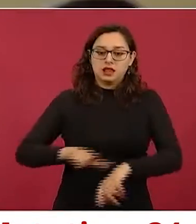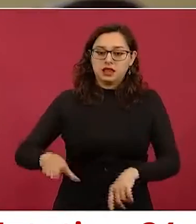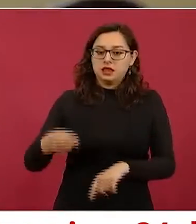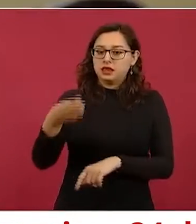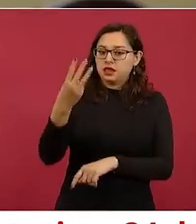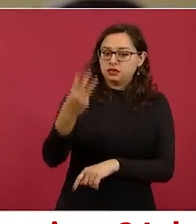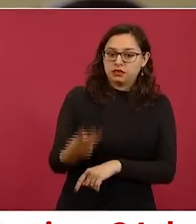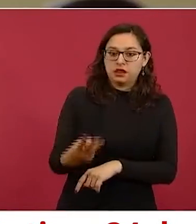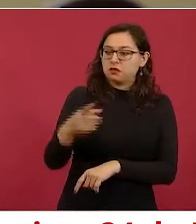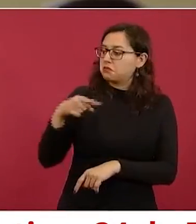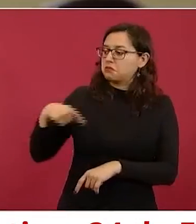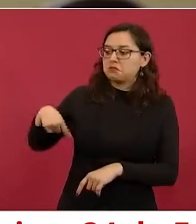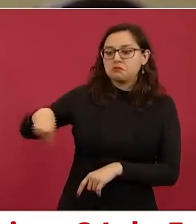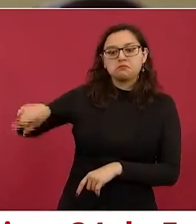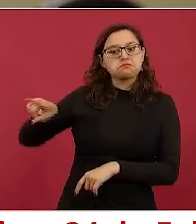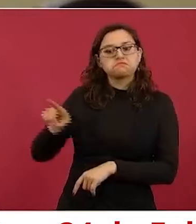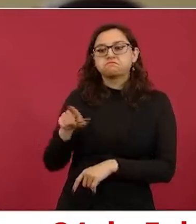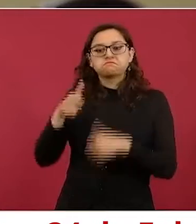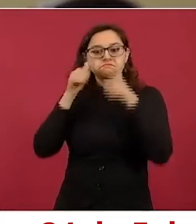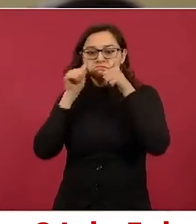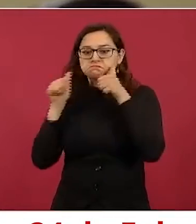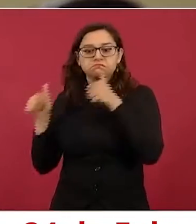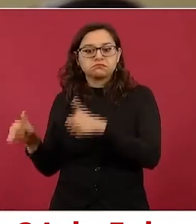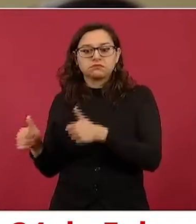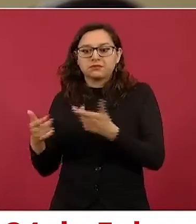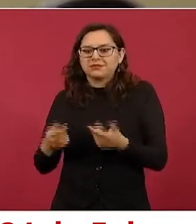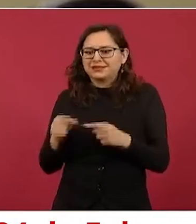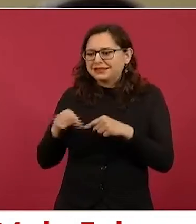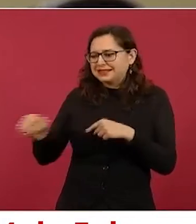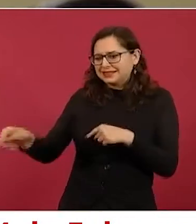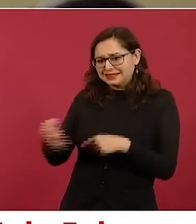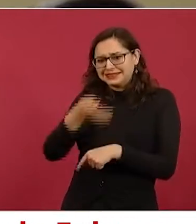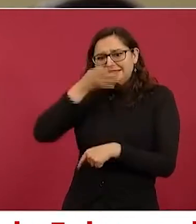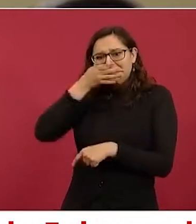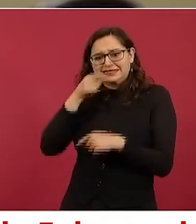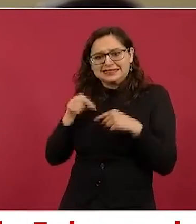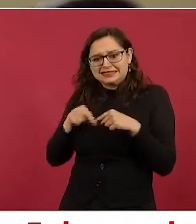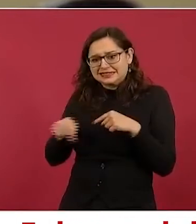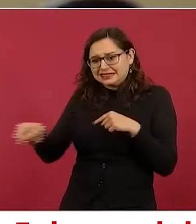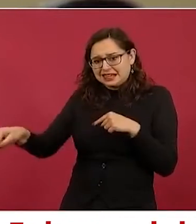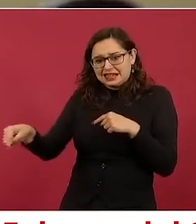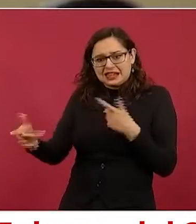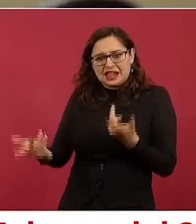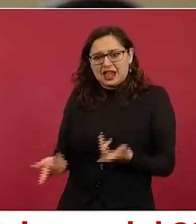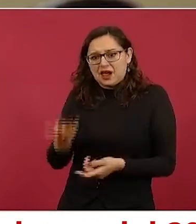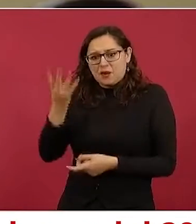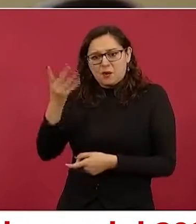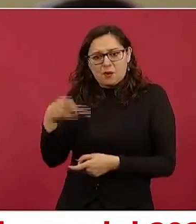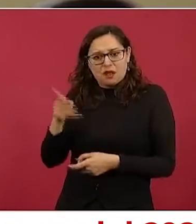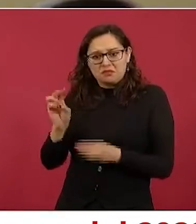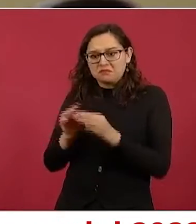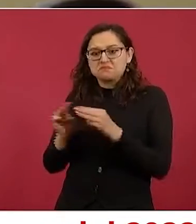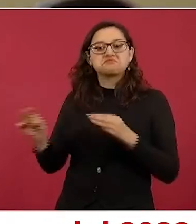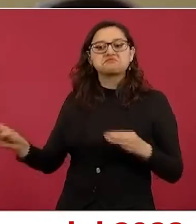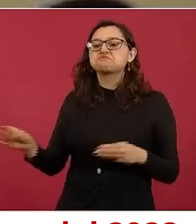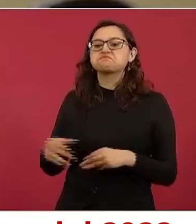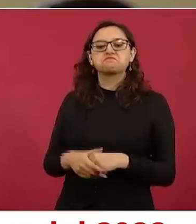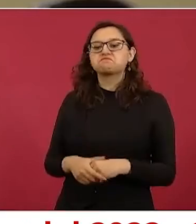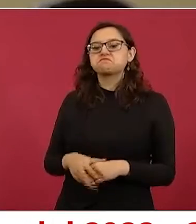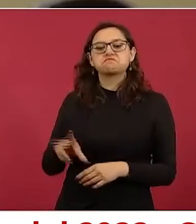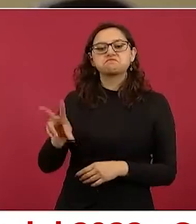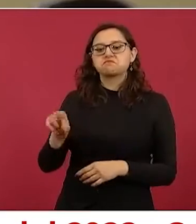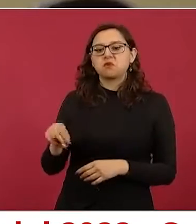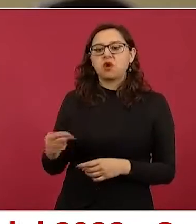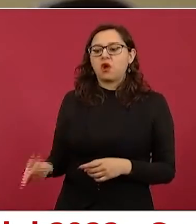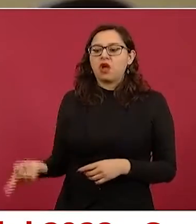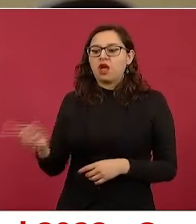en el sexenio pasado, faltando sólo cuatro kilómetros para conectar con el centro de Tonalá. Fue la última estación de